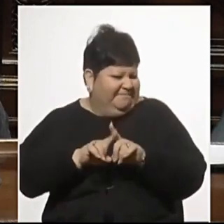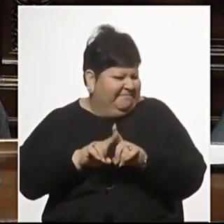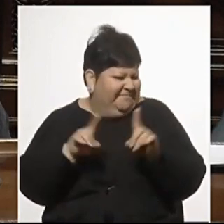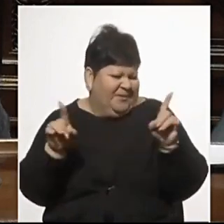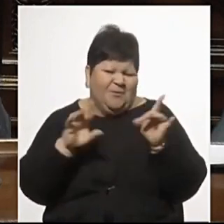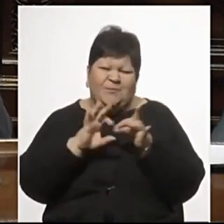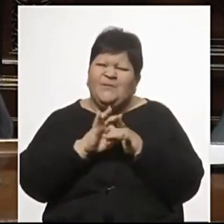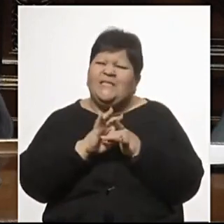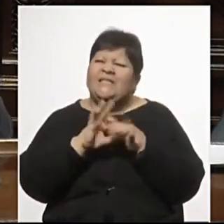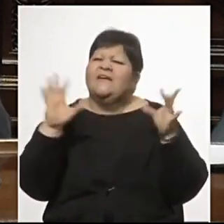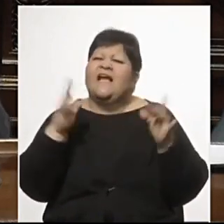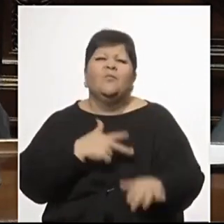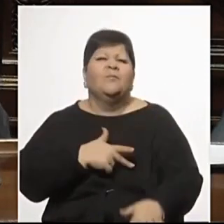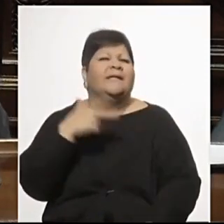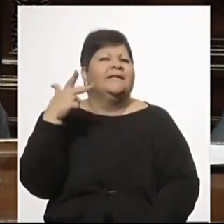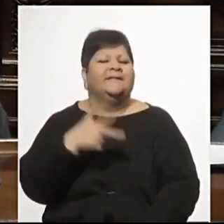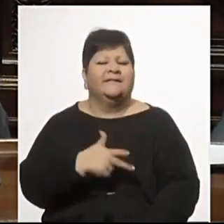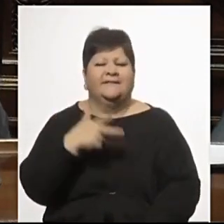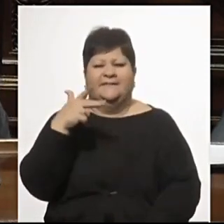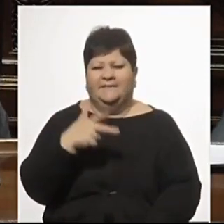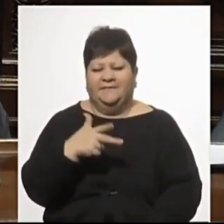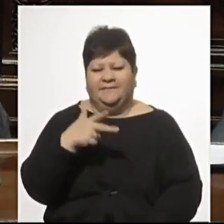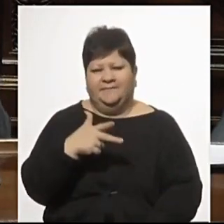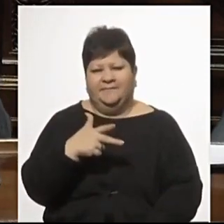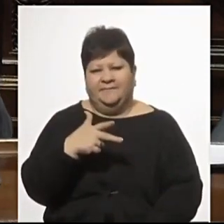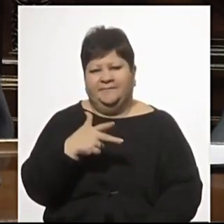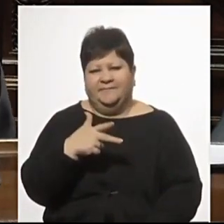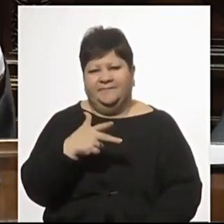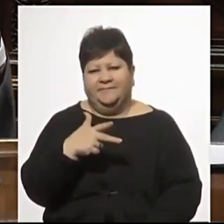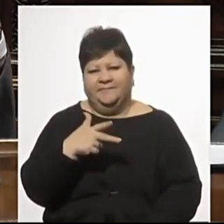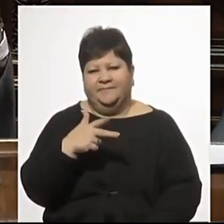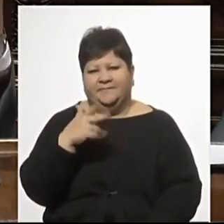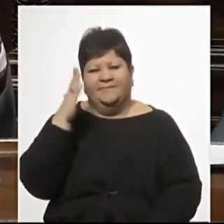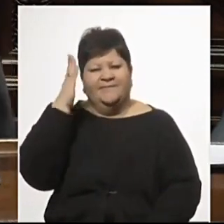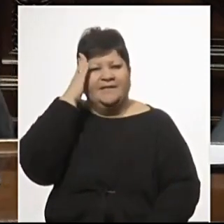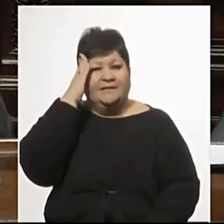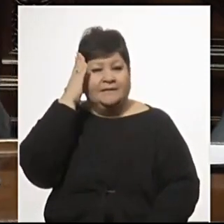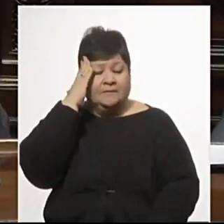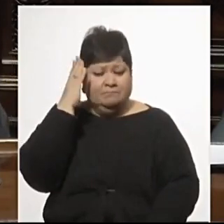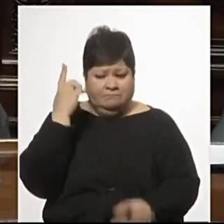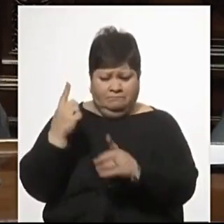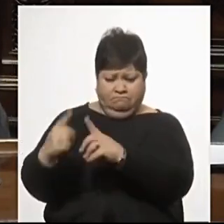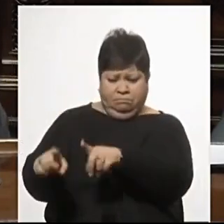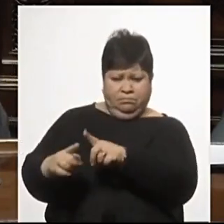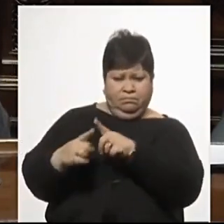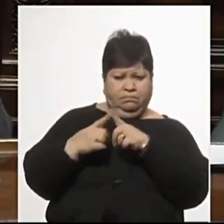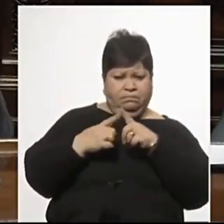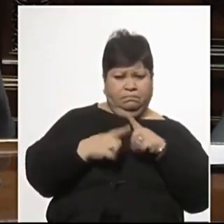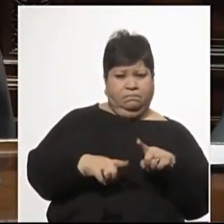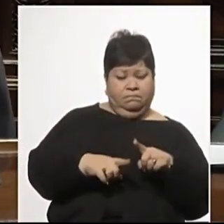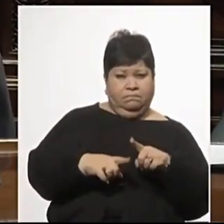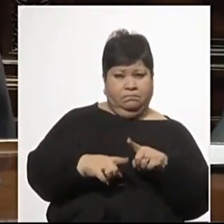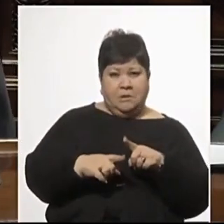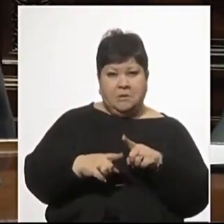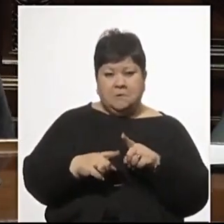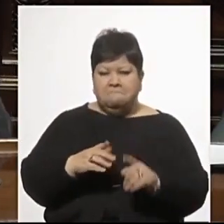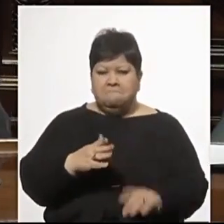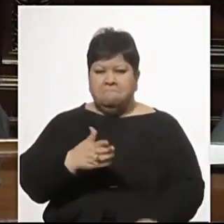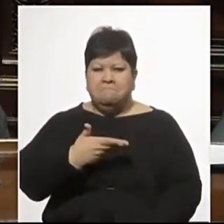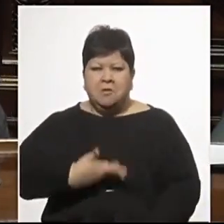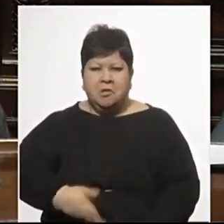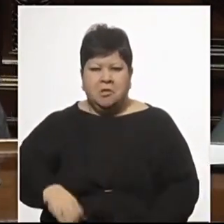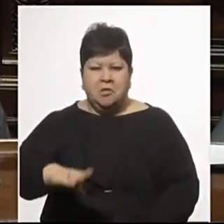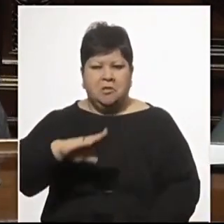En la humanística supimos ser adversarios sin una ofensa